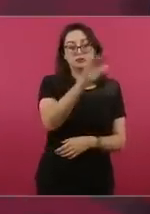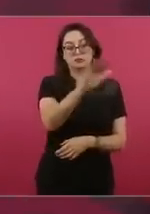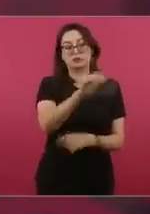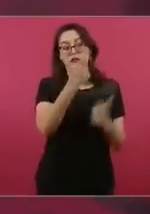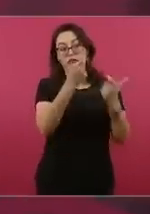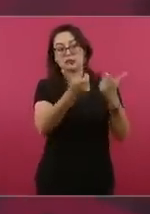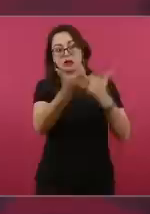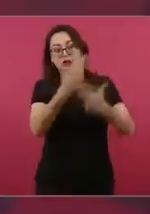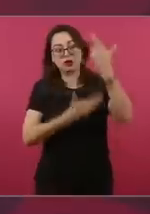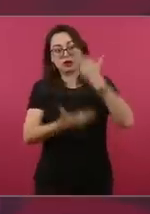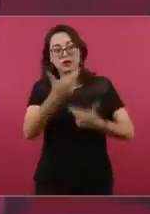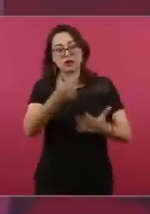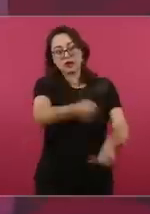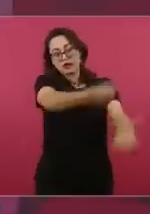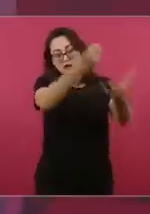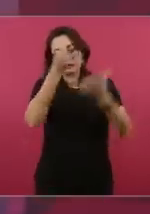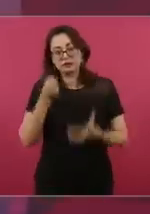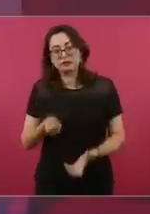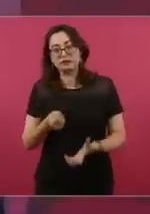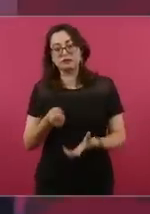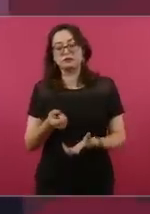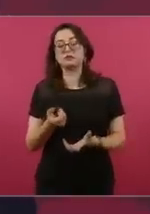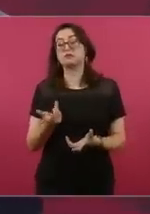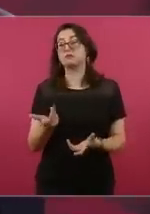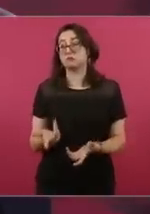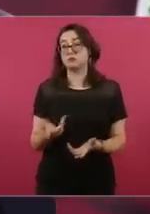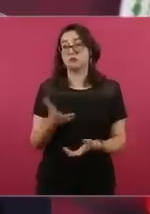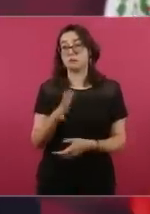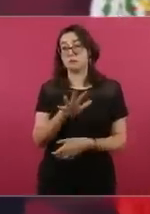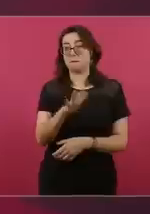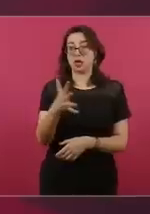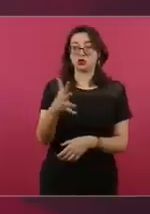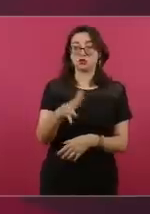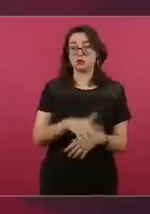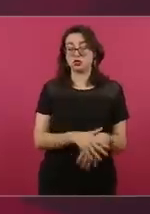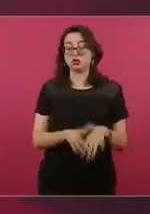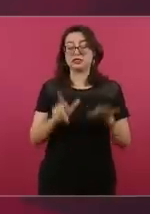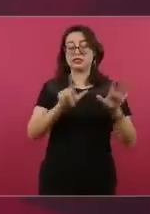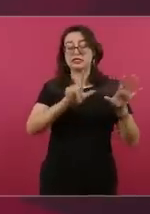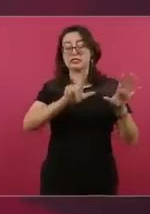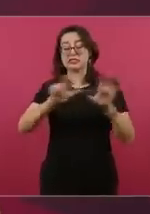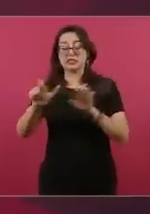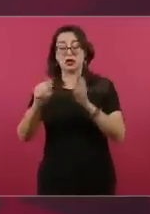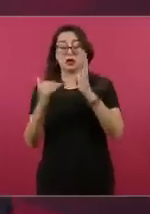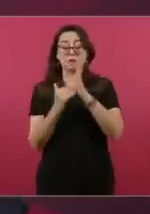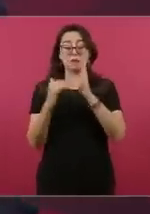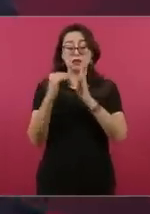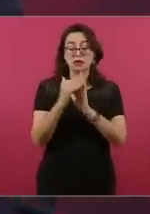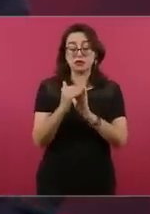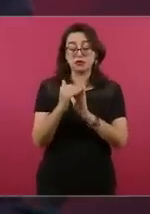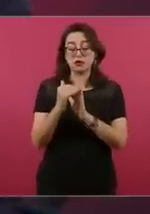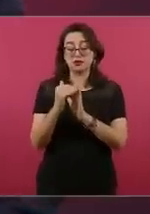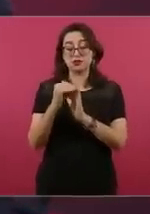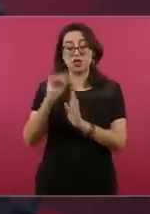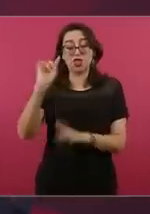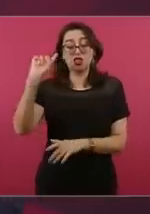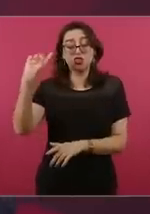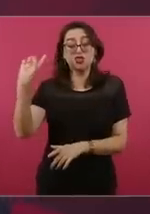Se calcula un daño patrimonial de 700 millones de dólares.